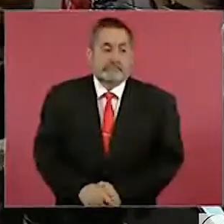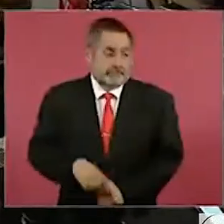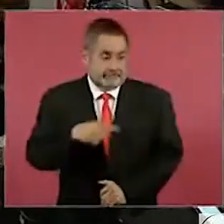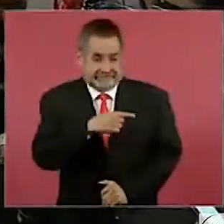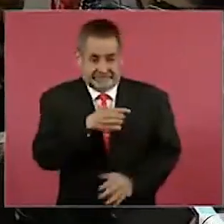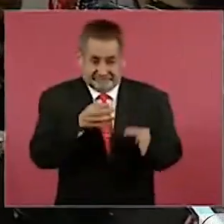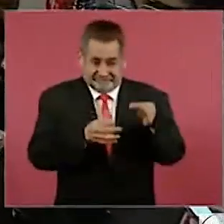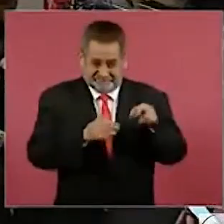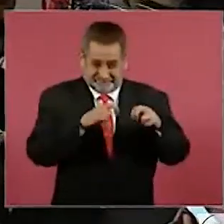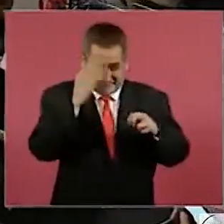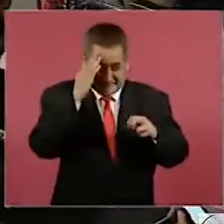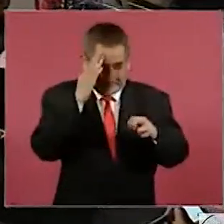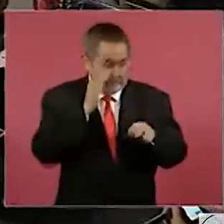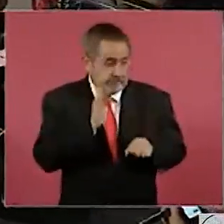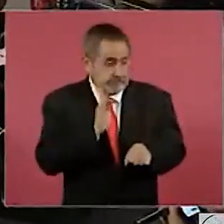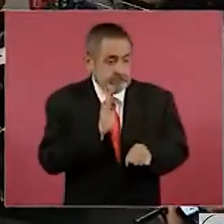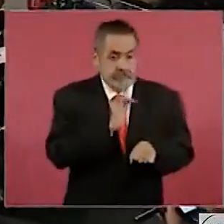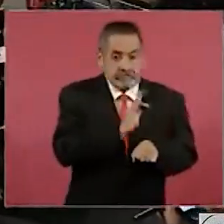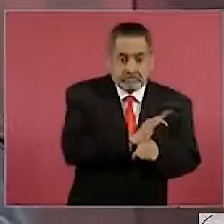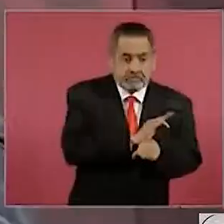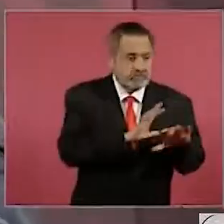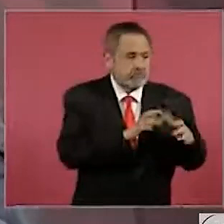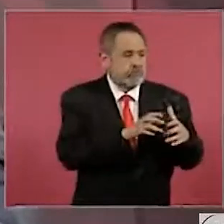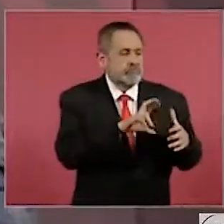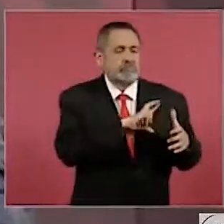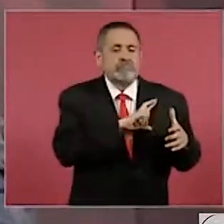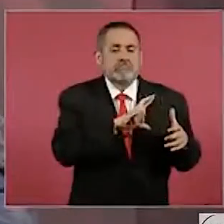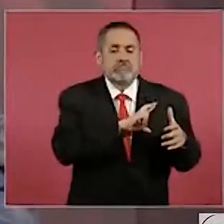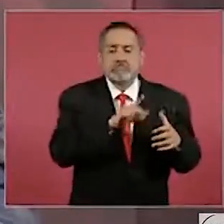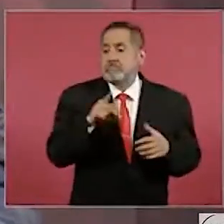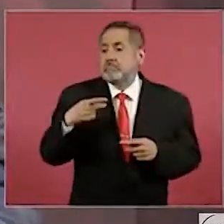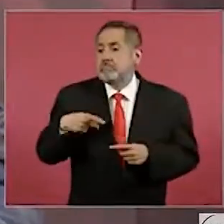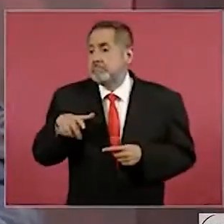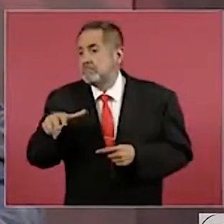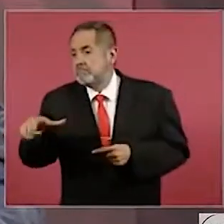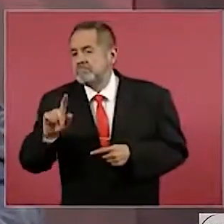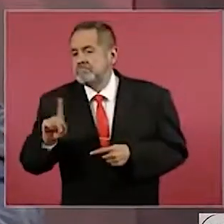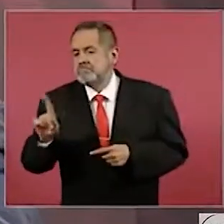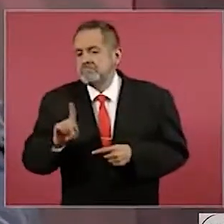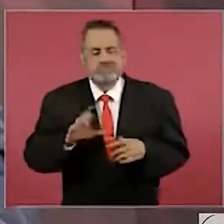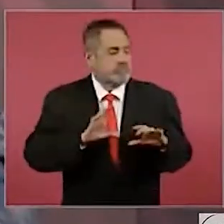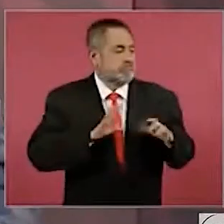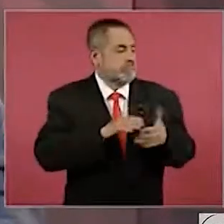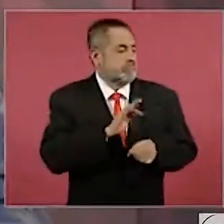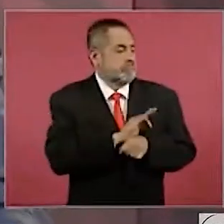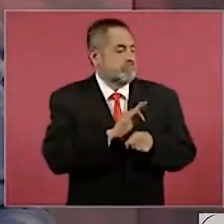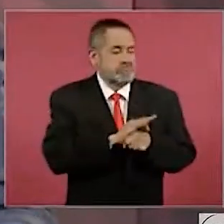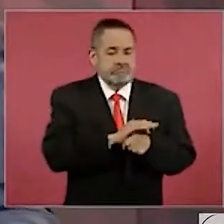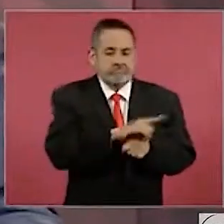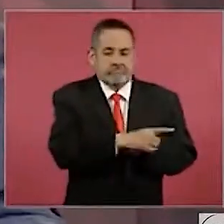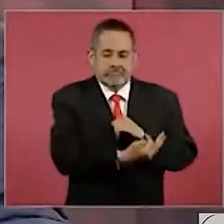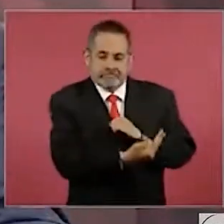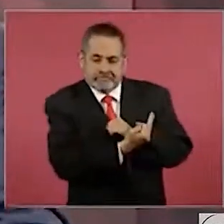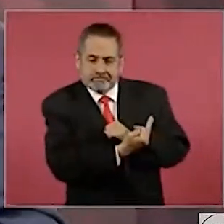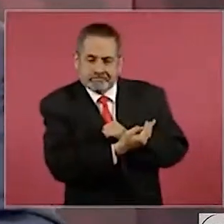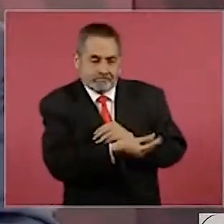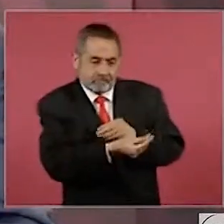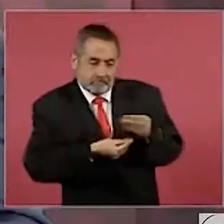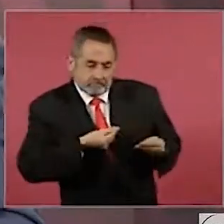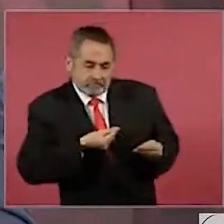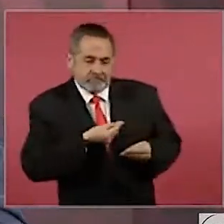a las que les dieron amparo para seguir